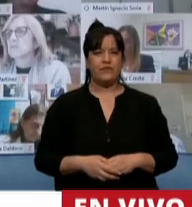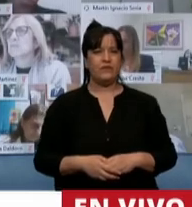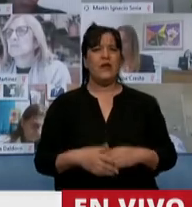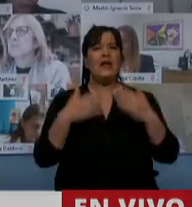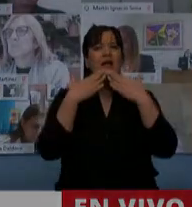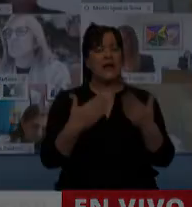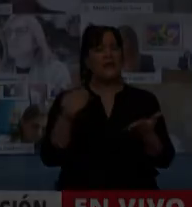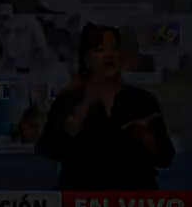Gracias, diputado. diputado.